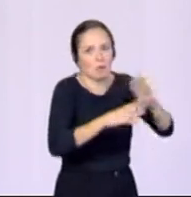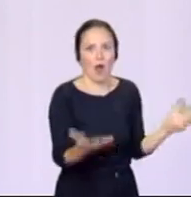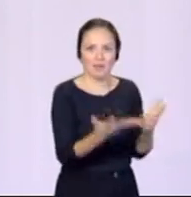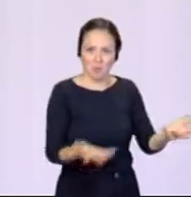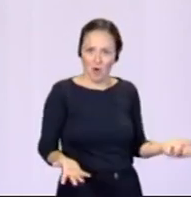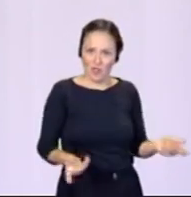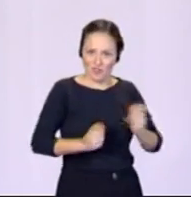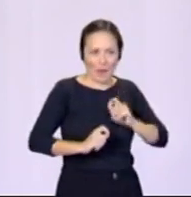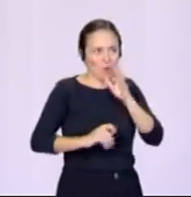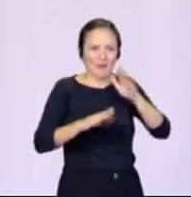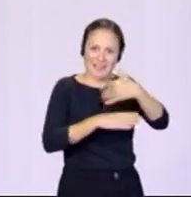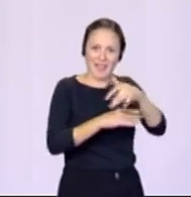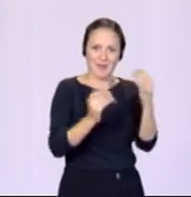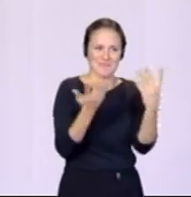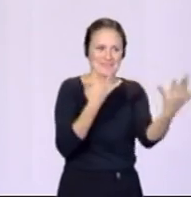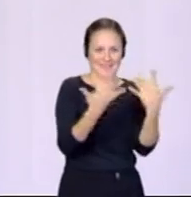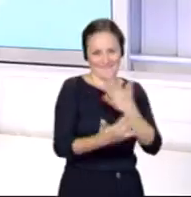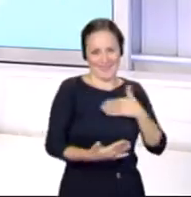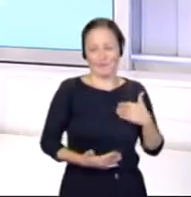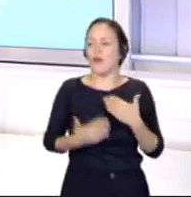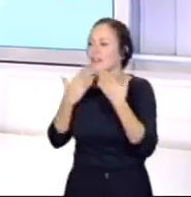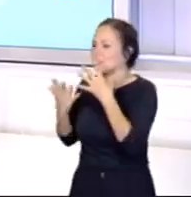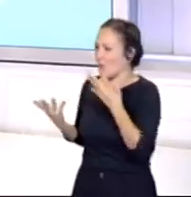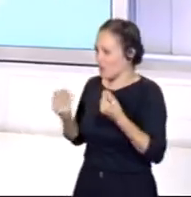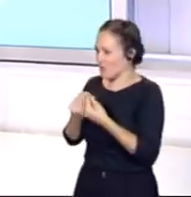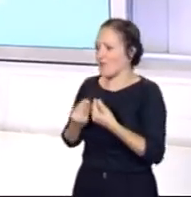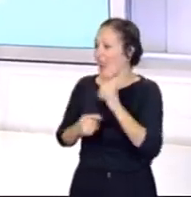que las calles se llenan. Por supuesto. Muchísimas gracias por acompañarme. Muchas gracias a Televisión Planaria. Un saludo. Gracias.